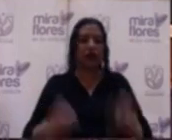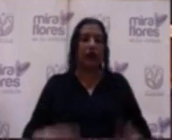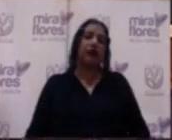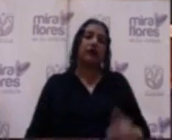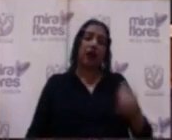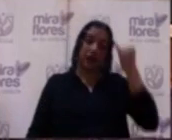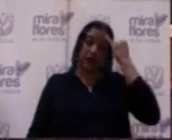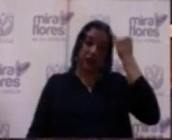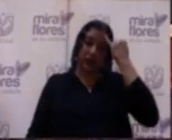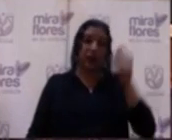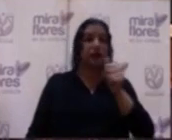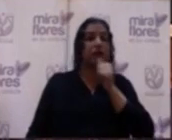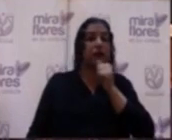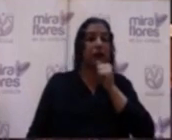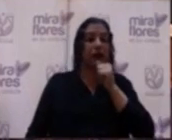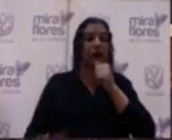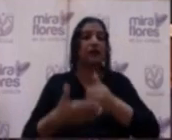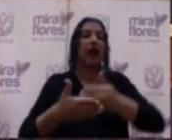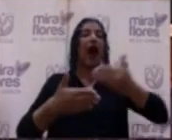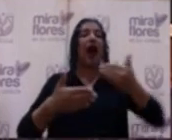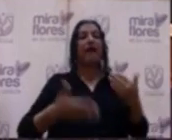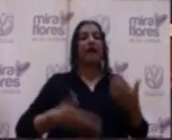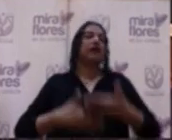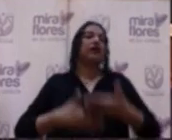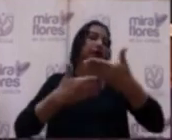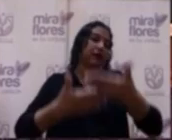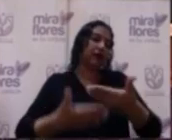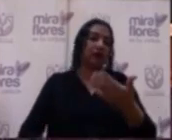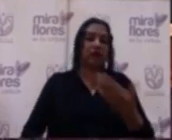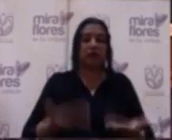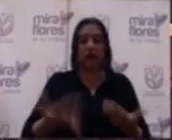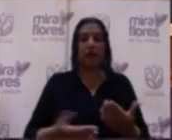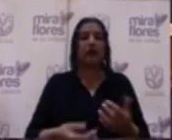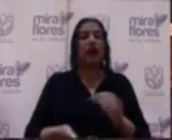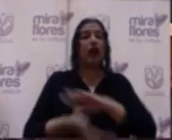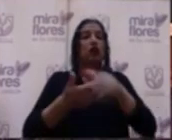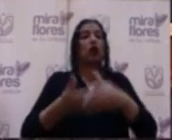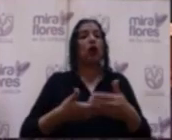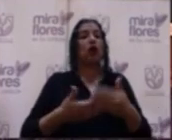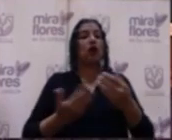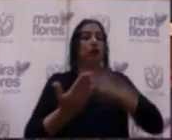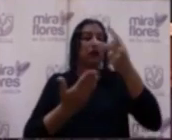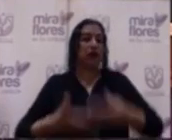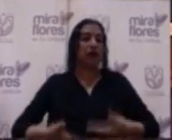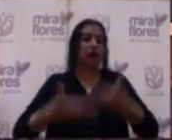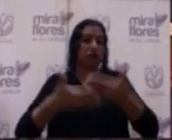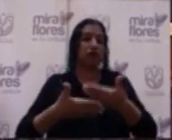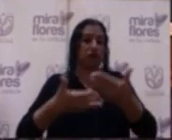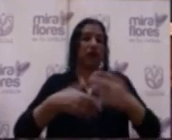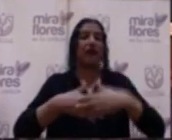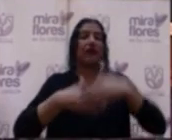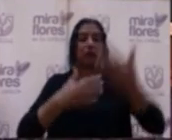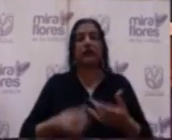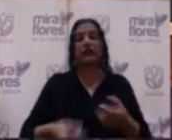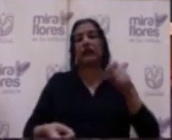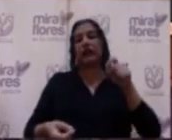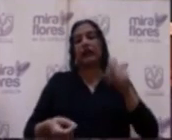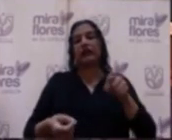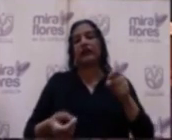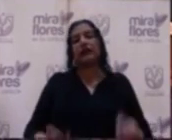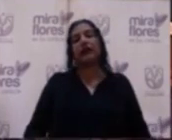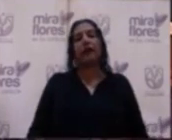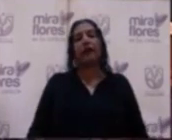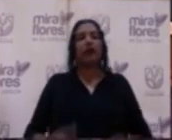iniciativa privada ha llegado con anticipación, todo lo que llega después tiene que entrar a una suerte de